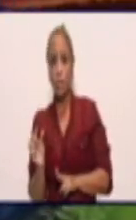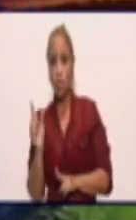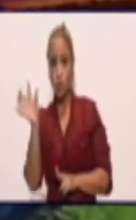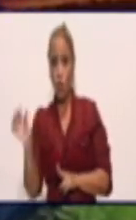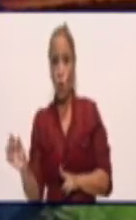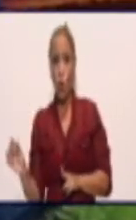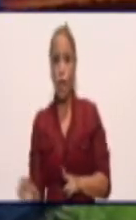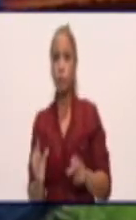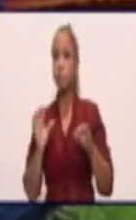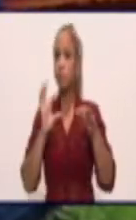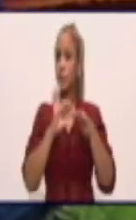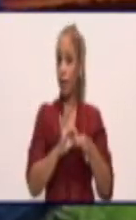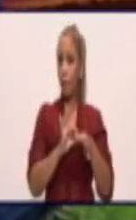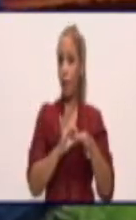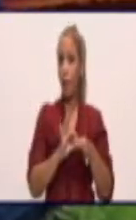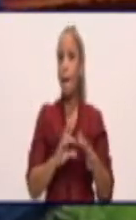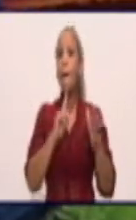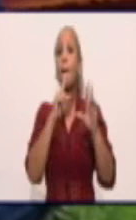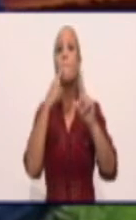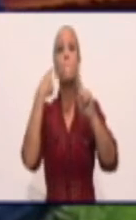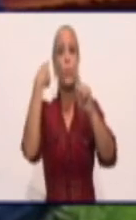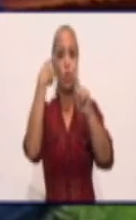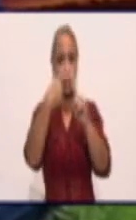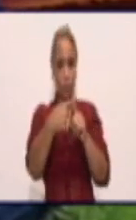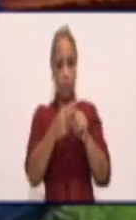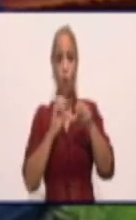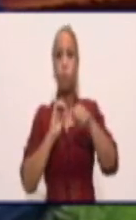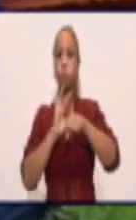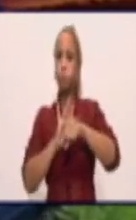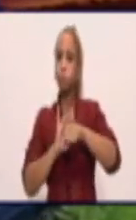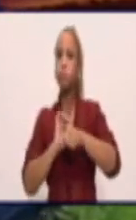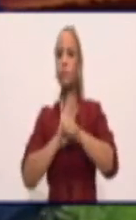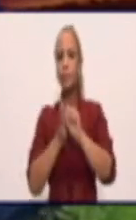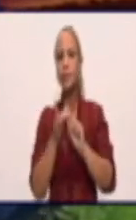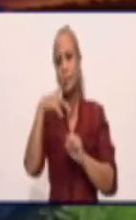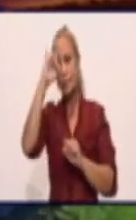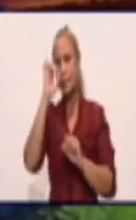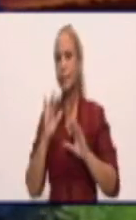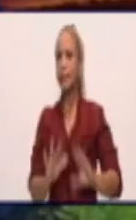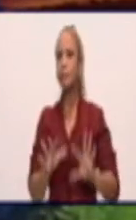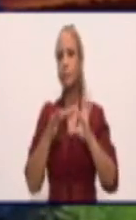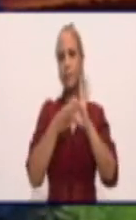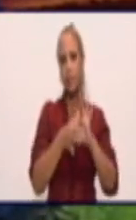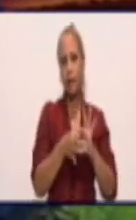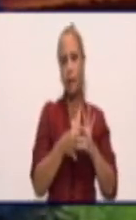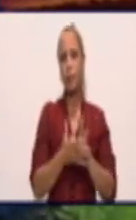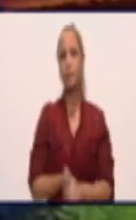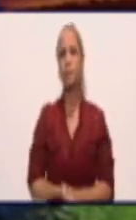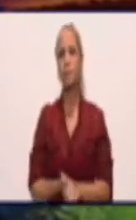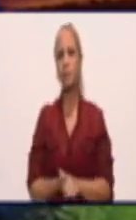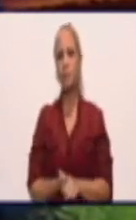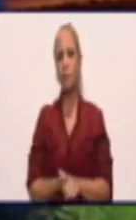positivos a la COVID-19, quienes se encuentran graves. Doctora,